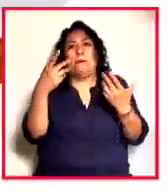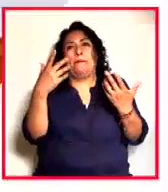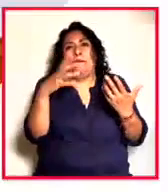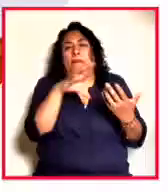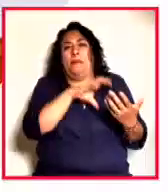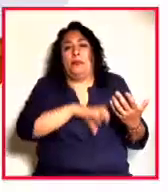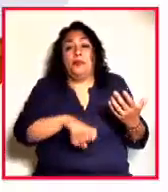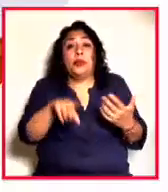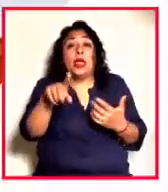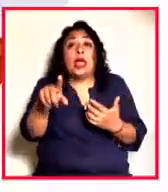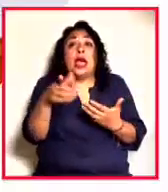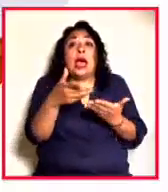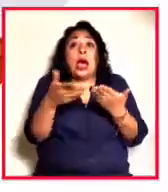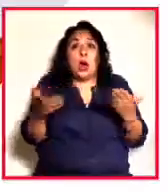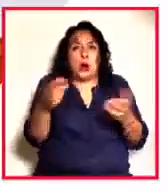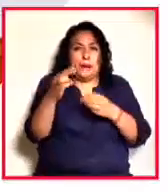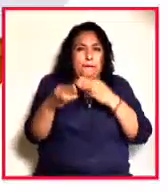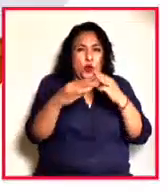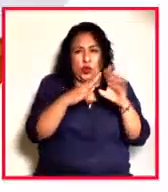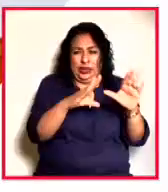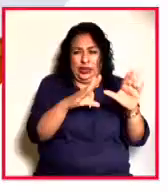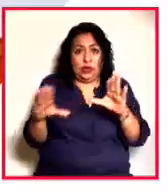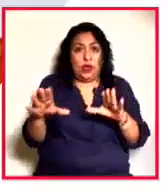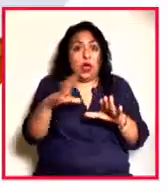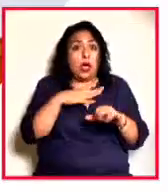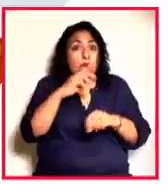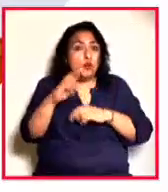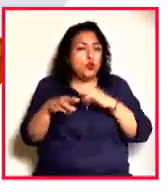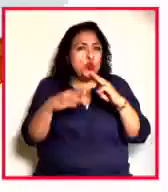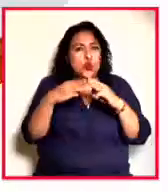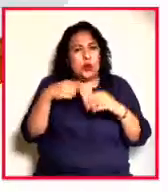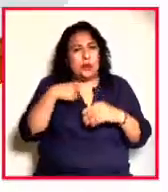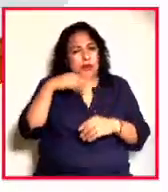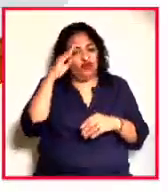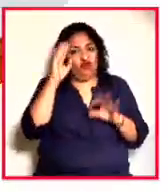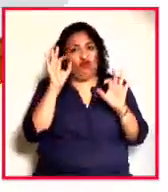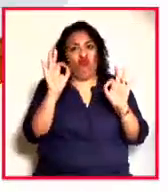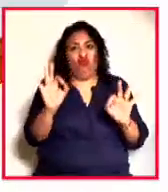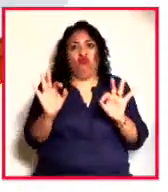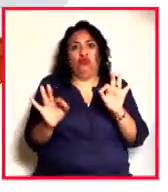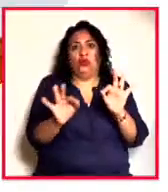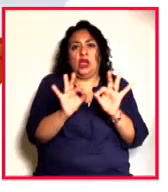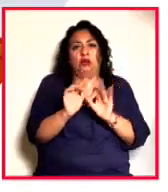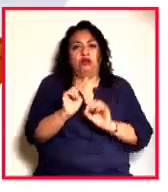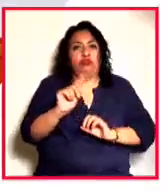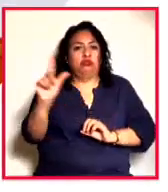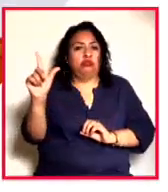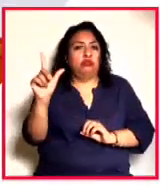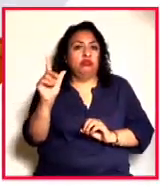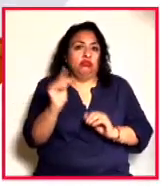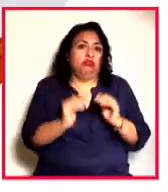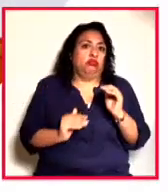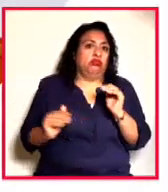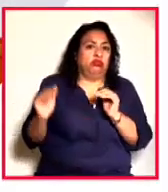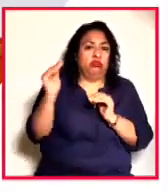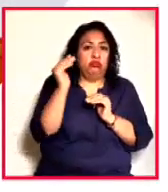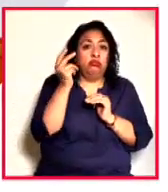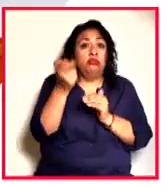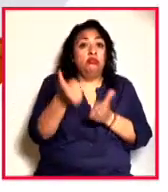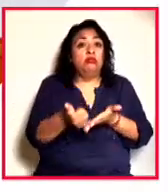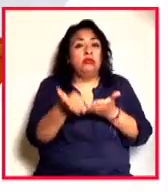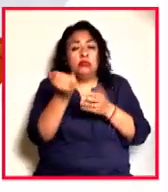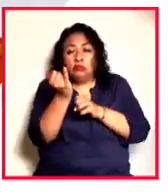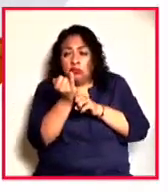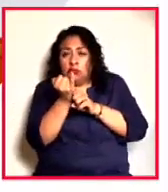Actualmente, el mundo académico vive un mundo con criterios de excelencia y especialización muy alto, lo que permite estudios